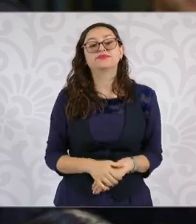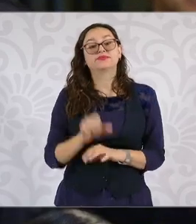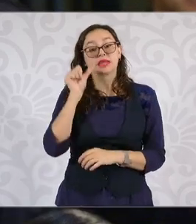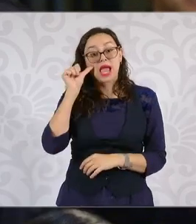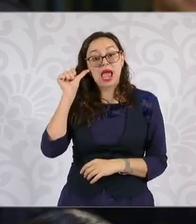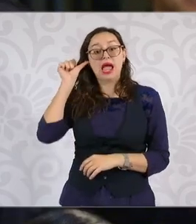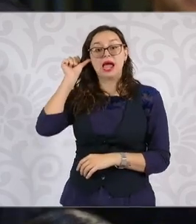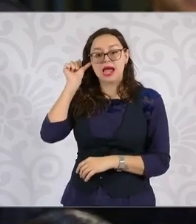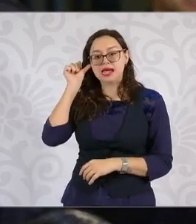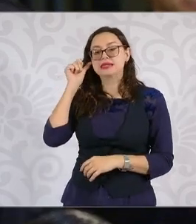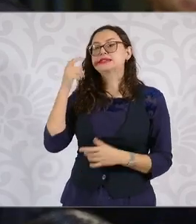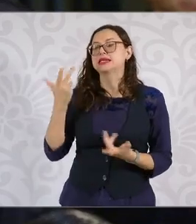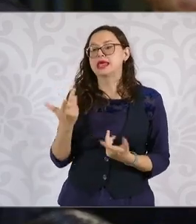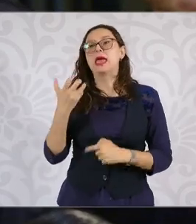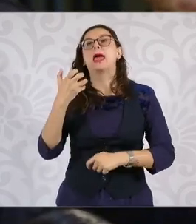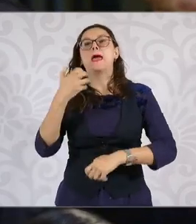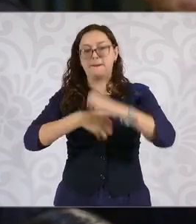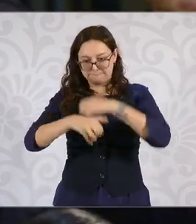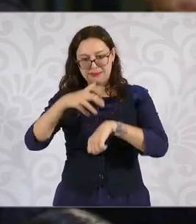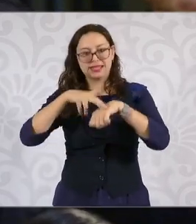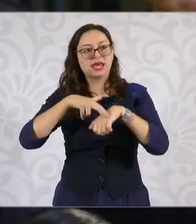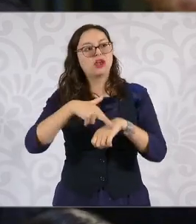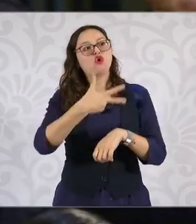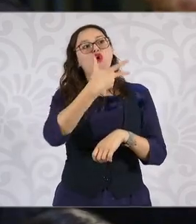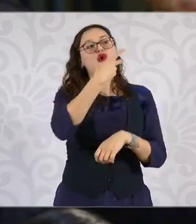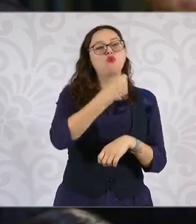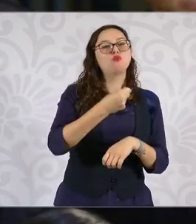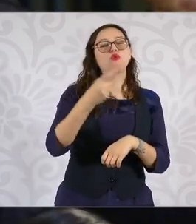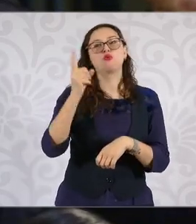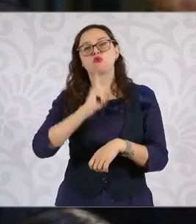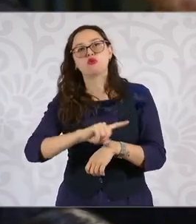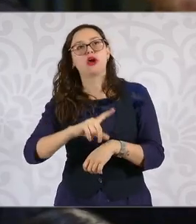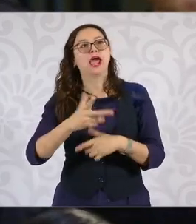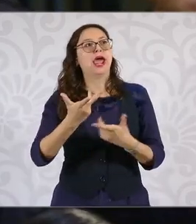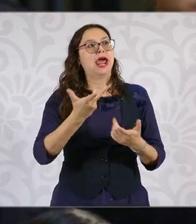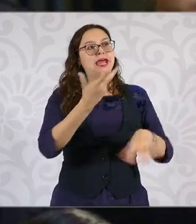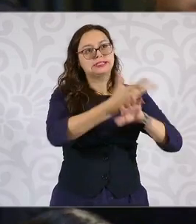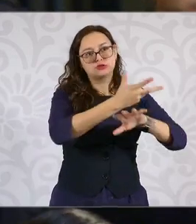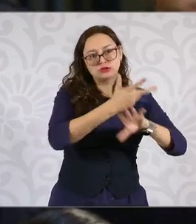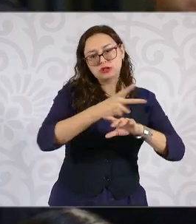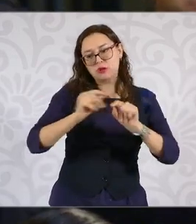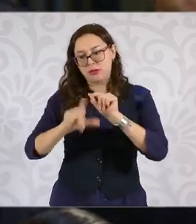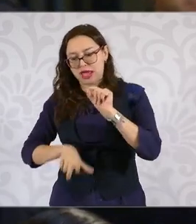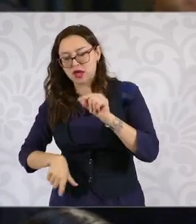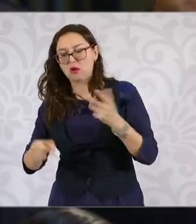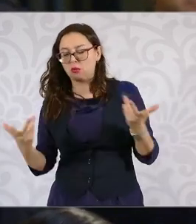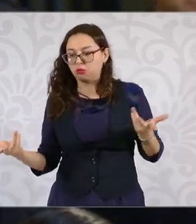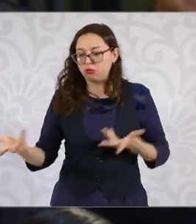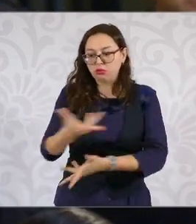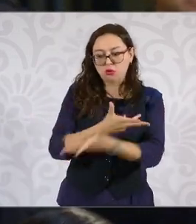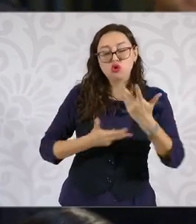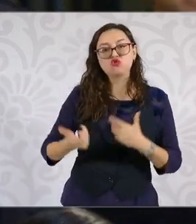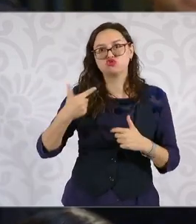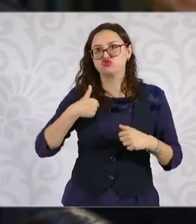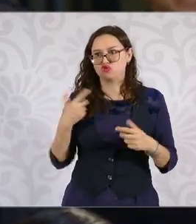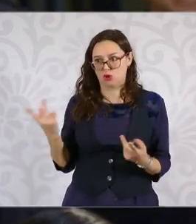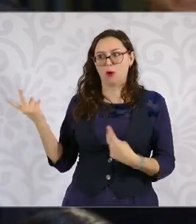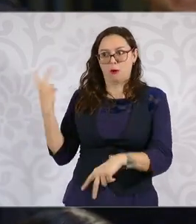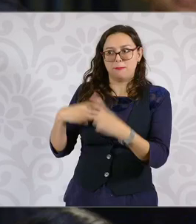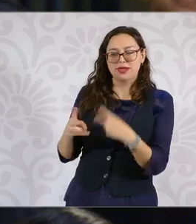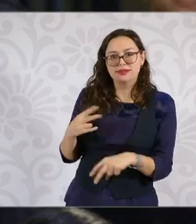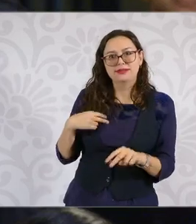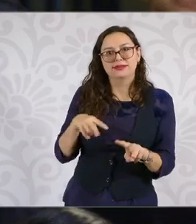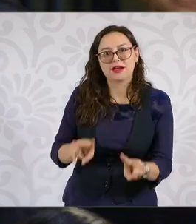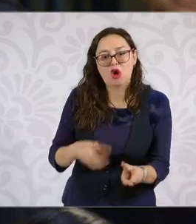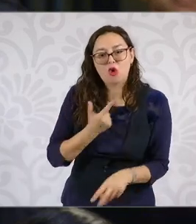los CEOs de México y Estados Unidos y sobre todo, usted debe saber, siempre la tierra llama, me dio mucho gusto,